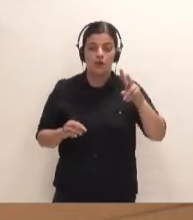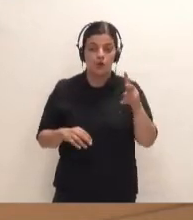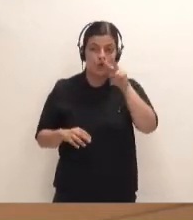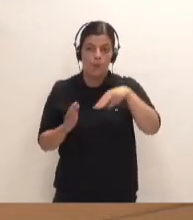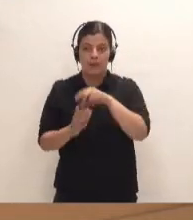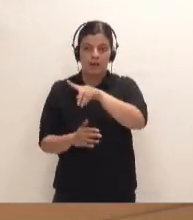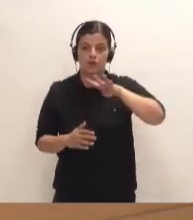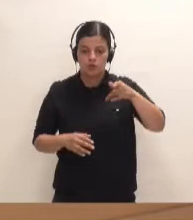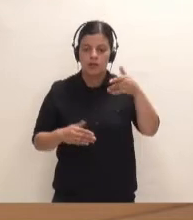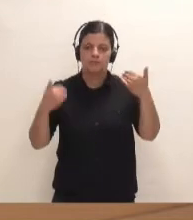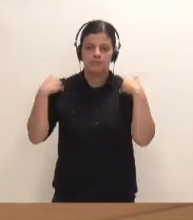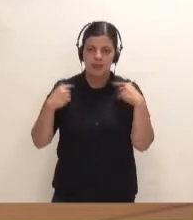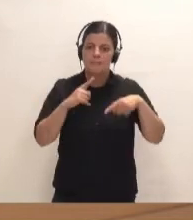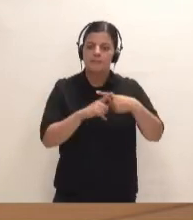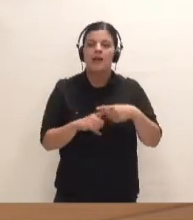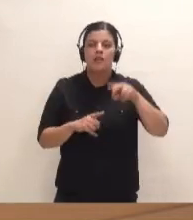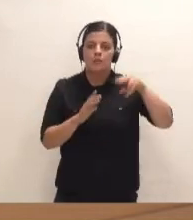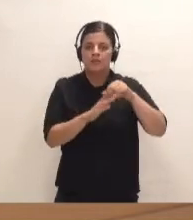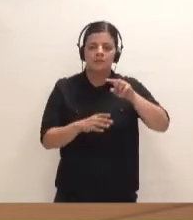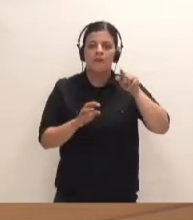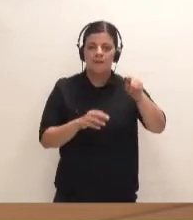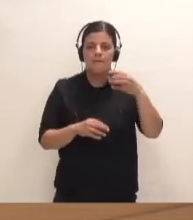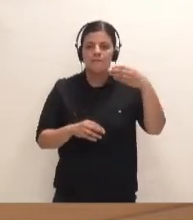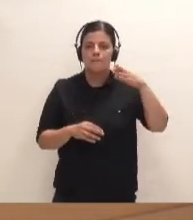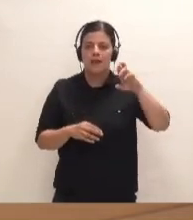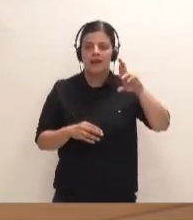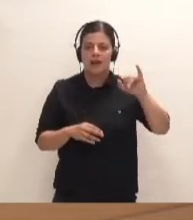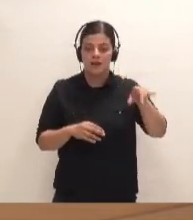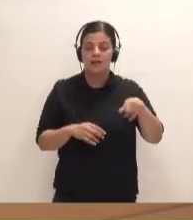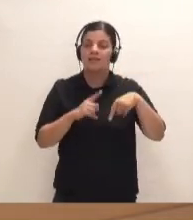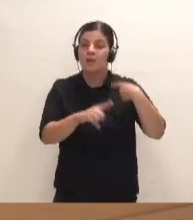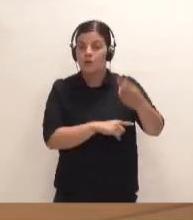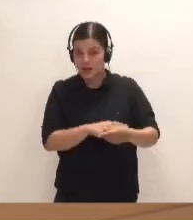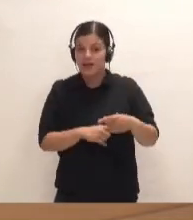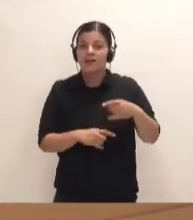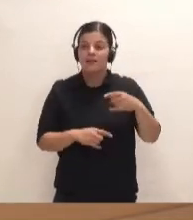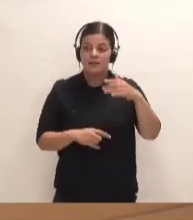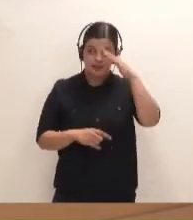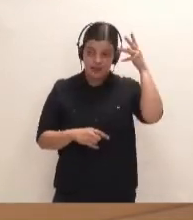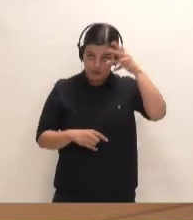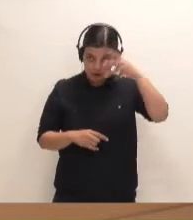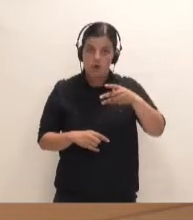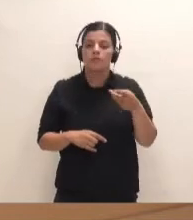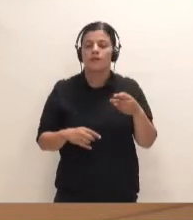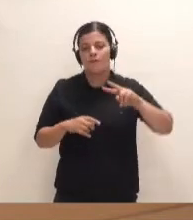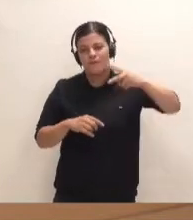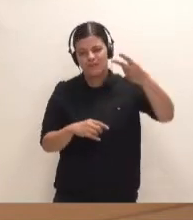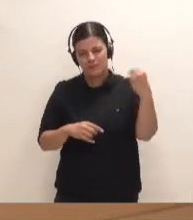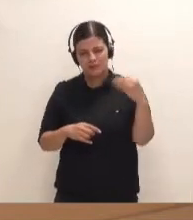facetas las llevaba don Domingo Berriel. Y luego la dejó caducar don Fernando Clavijo con Pablo Rodríguez como vicepresidente.